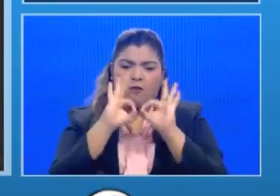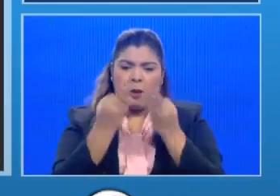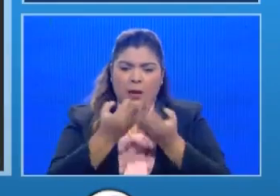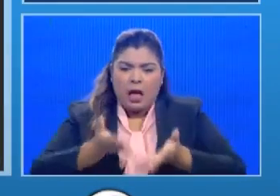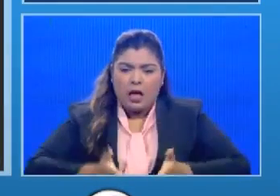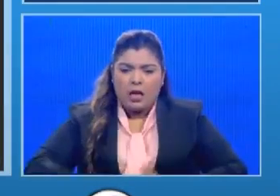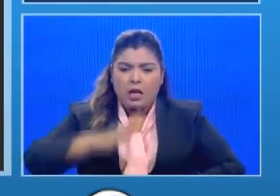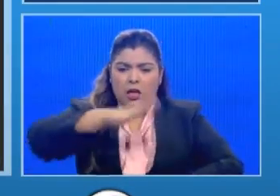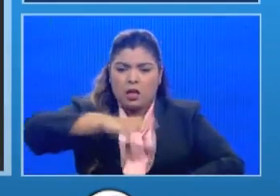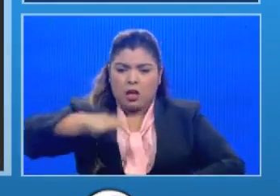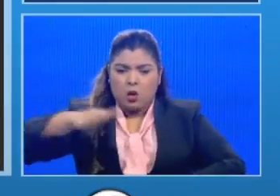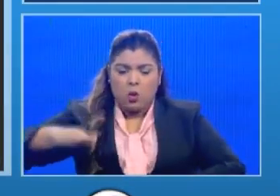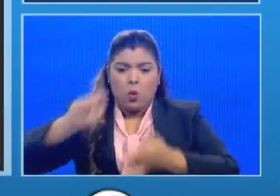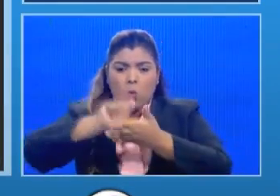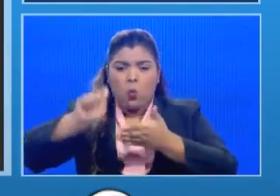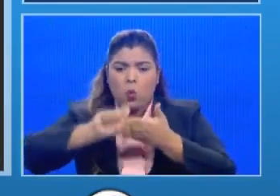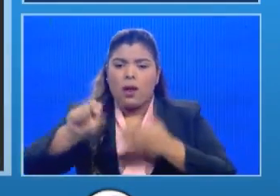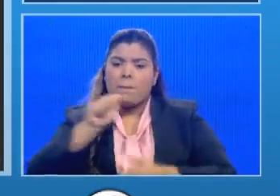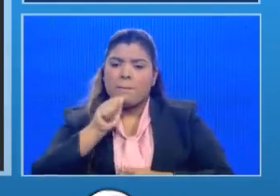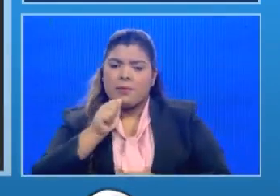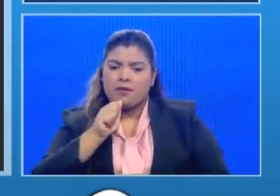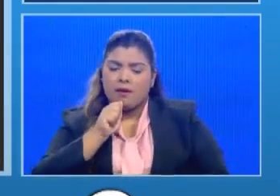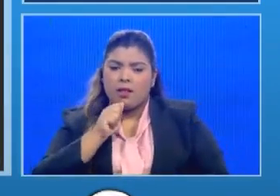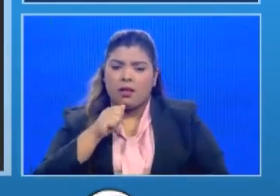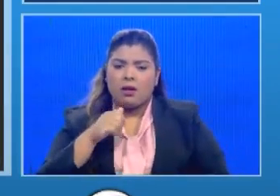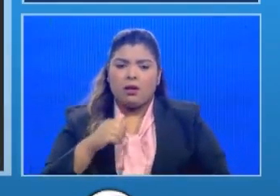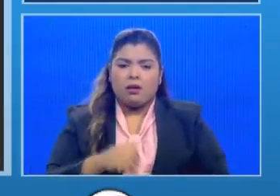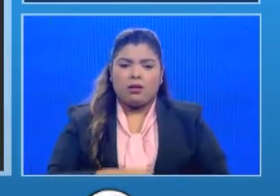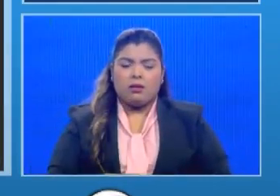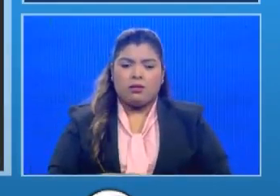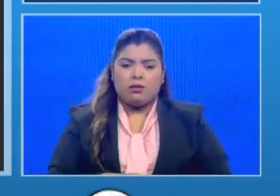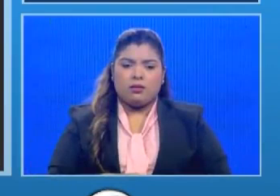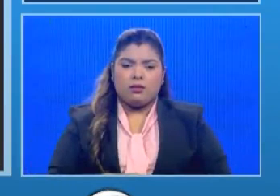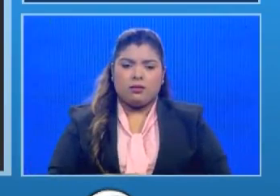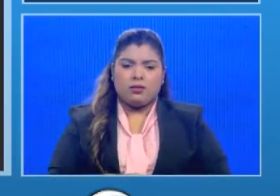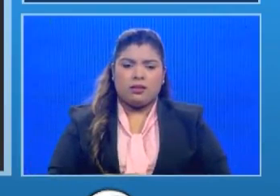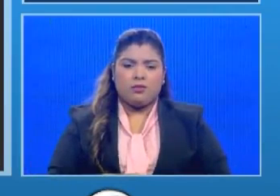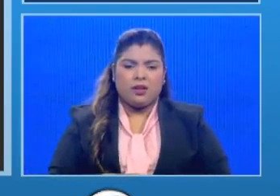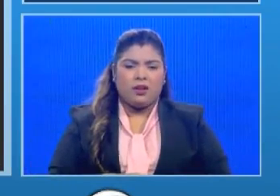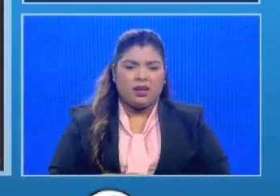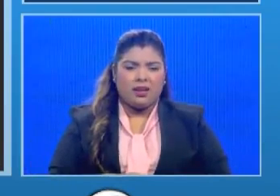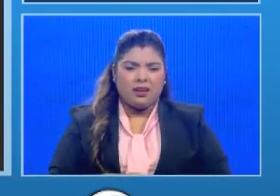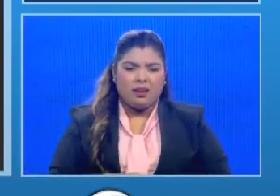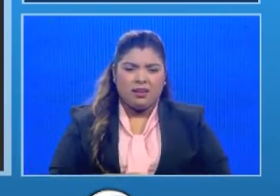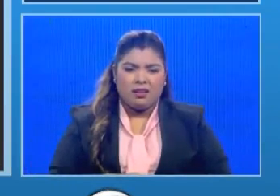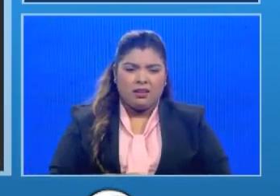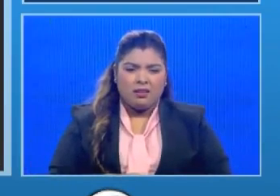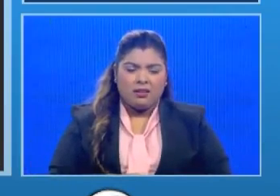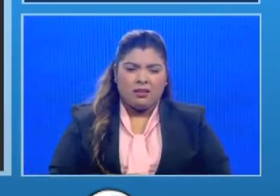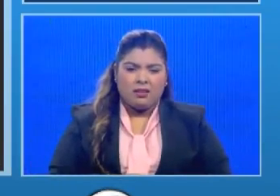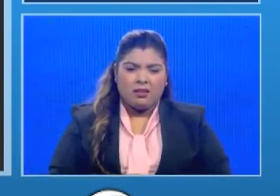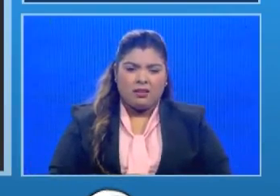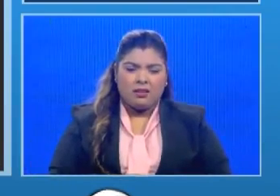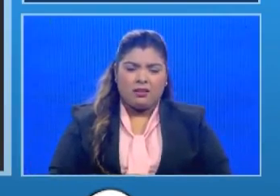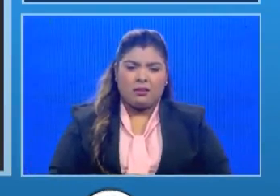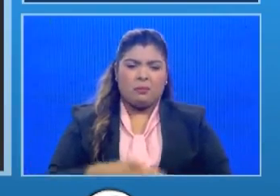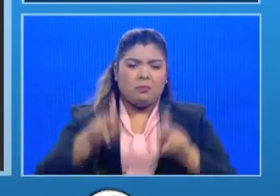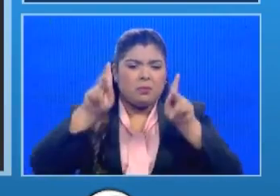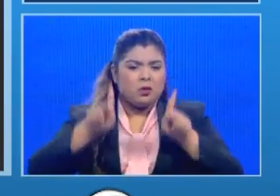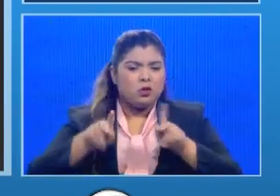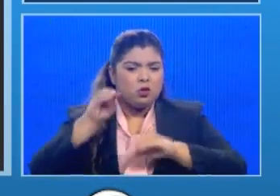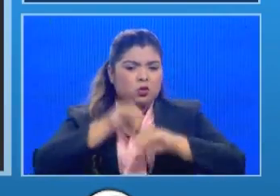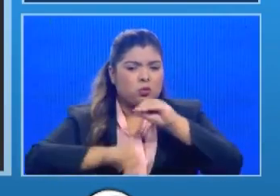están certificados y se menciona que en San Francisco se estaban entregando bonos de supermercados